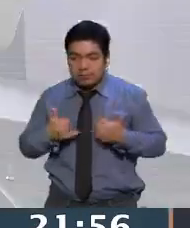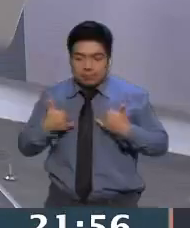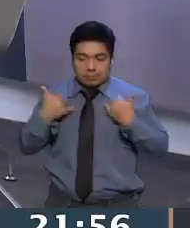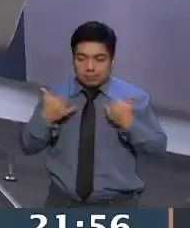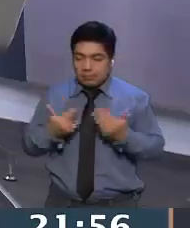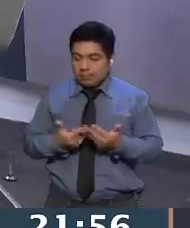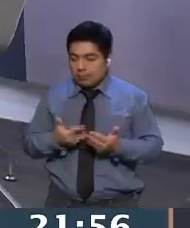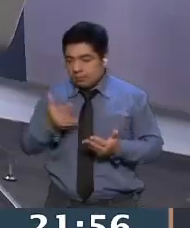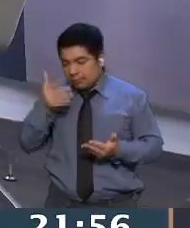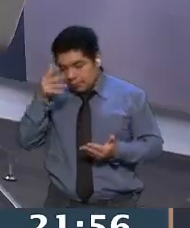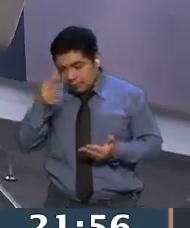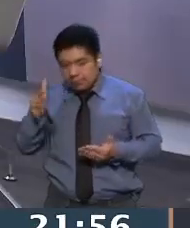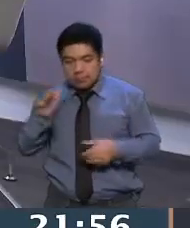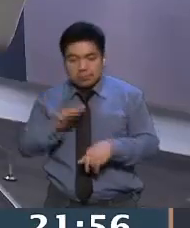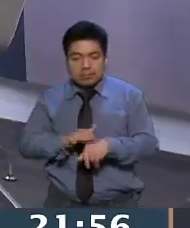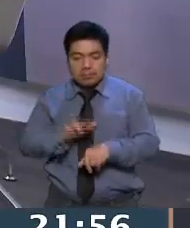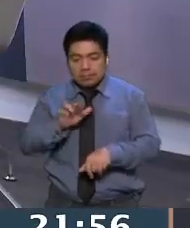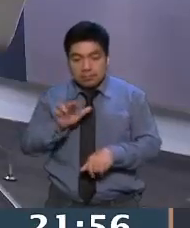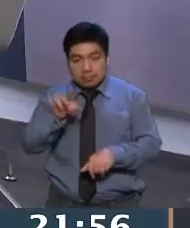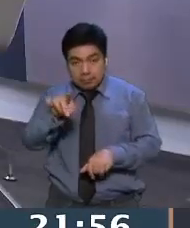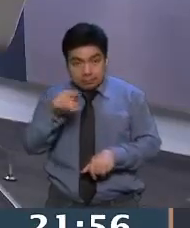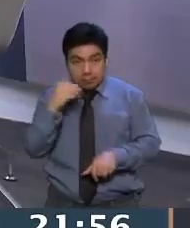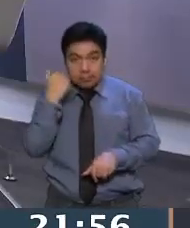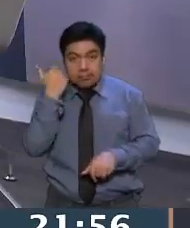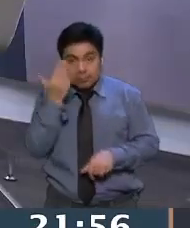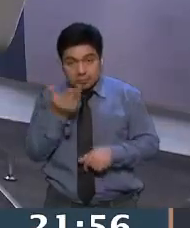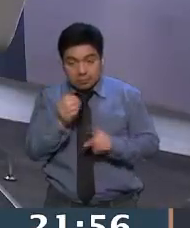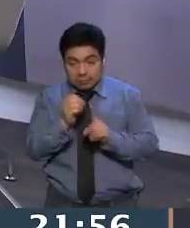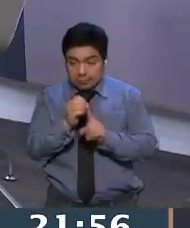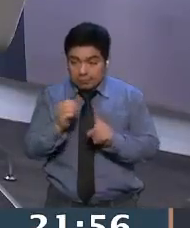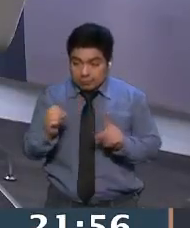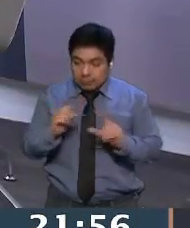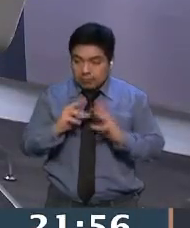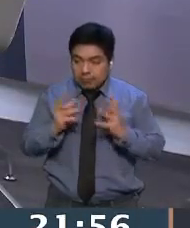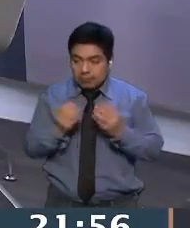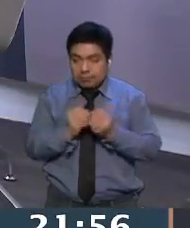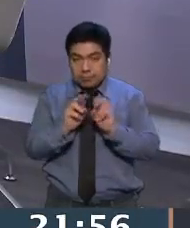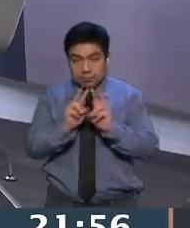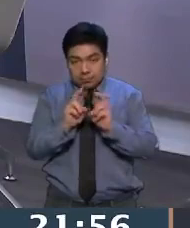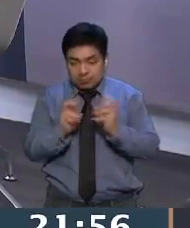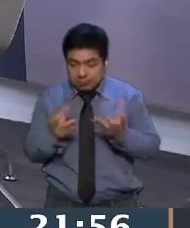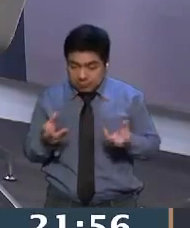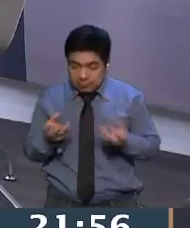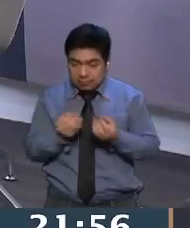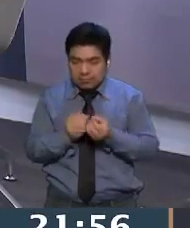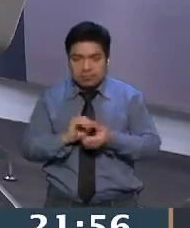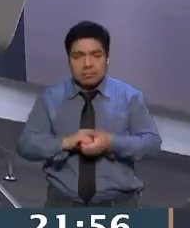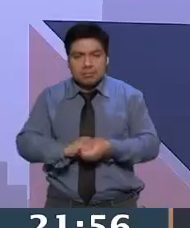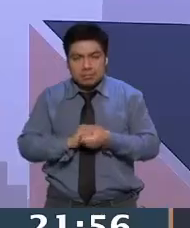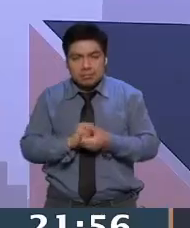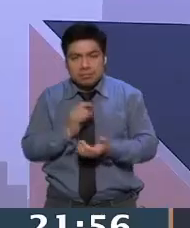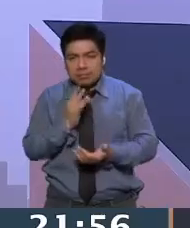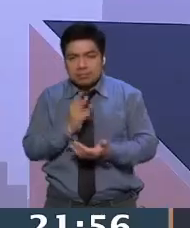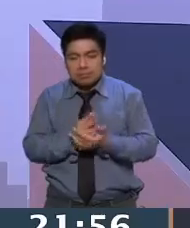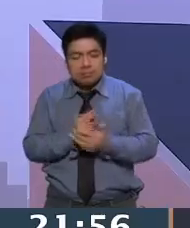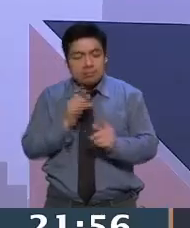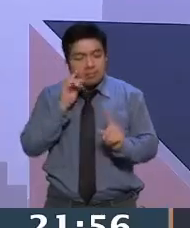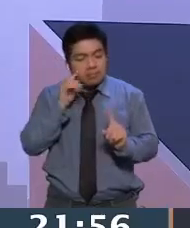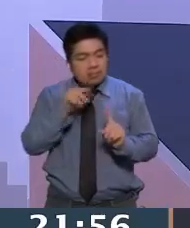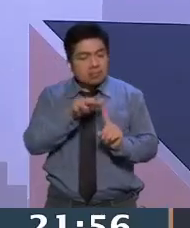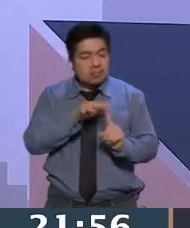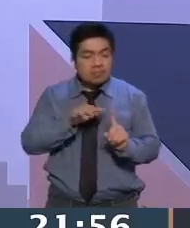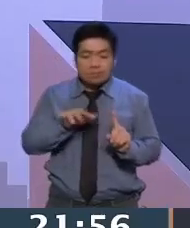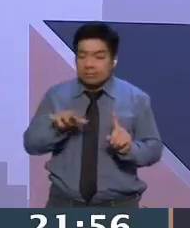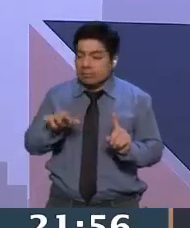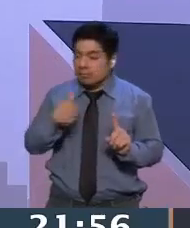personas de la tercera edad, que quieran organizarse en torno a un tema como lo hicieron ellas, con solo visualizar el entorno y recoger